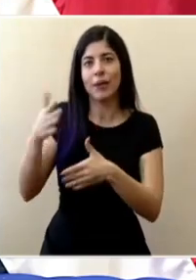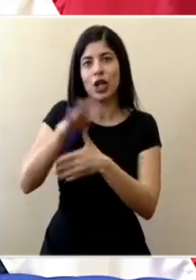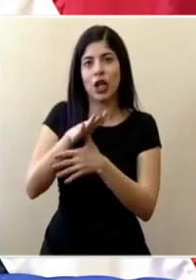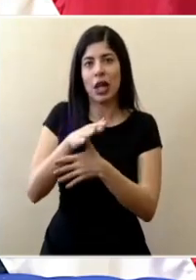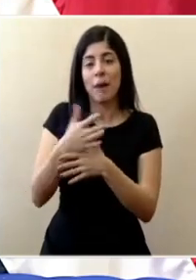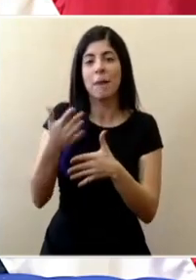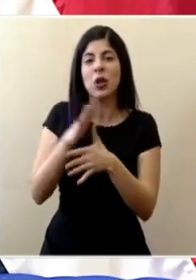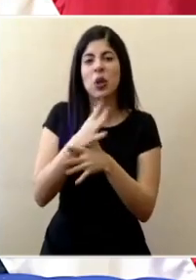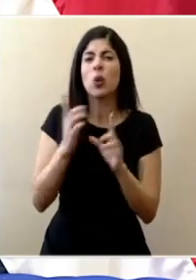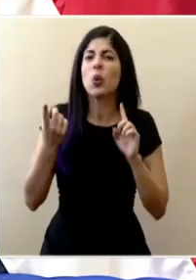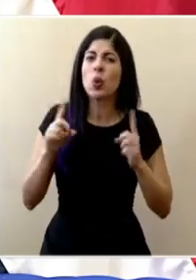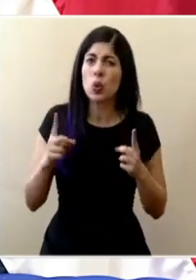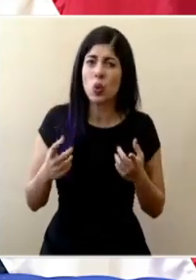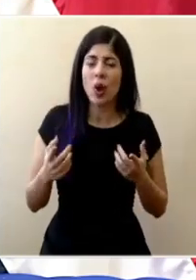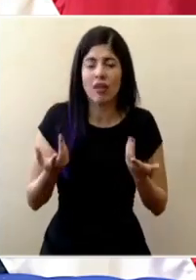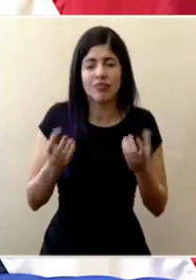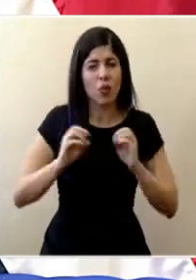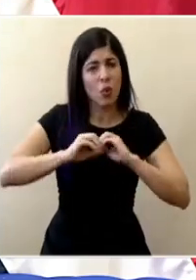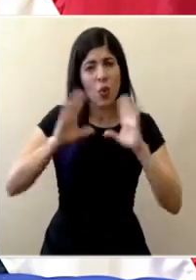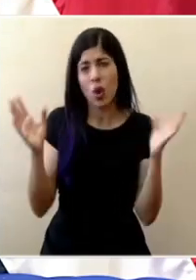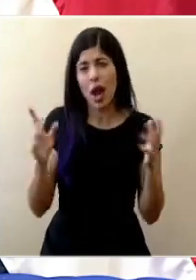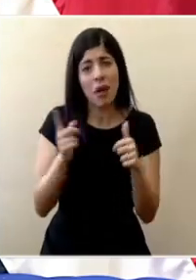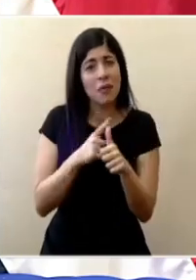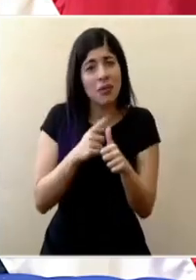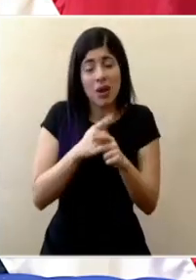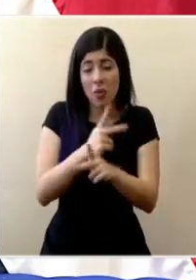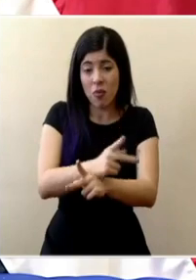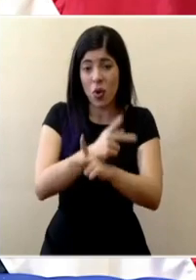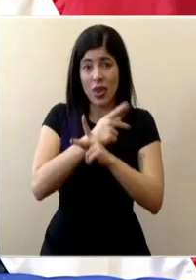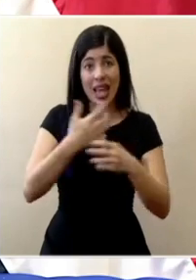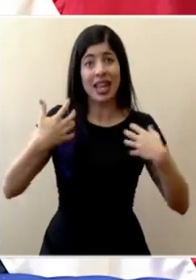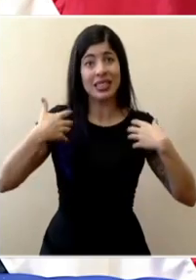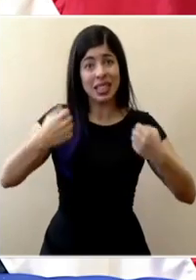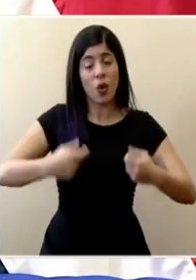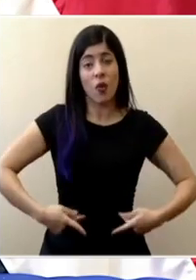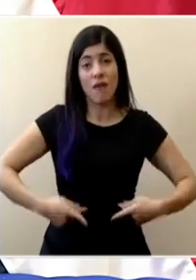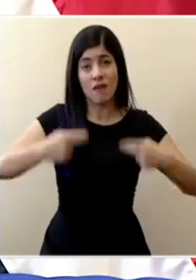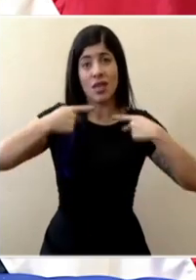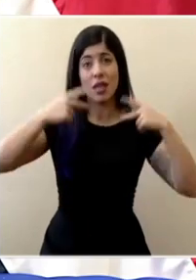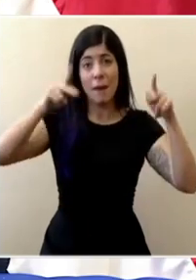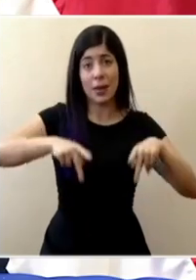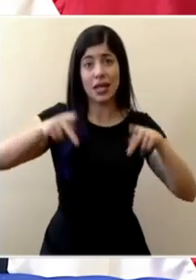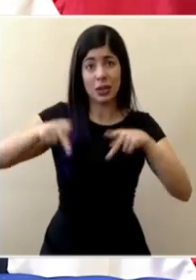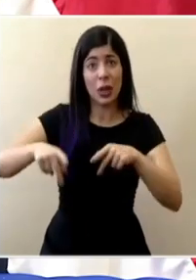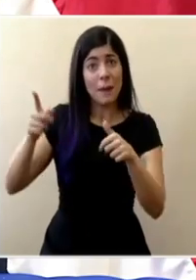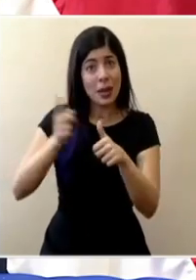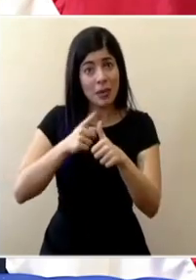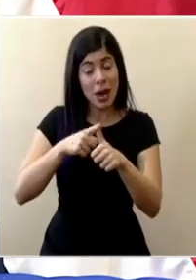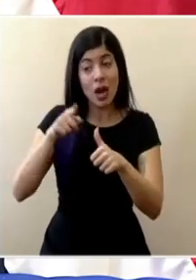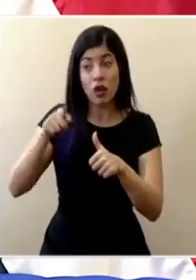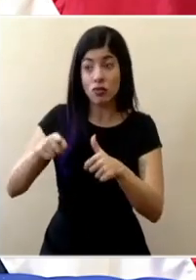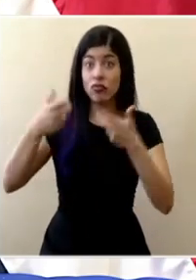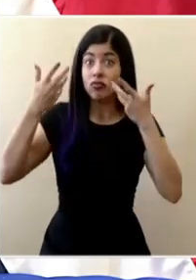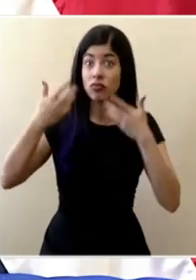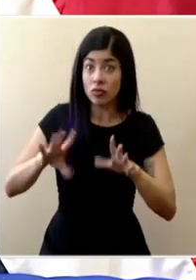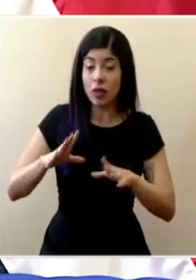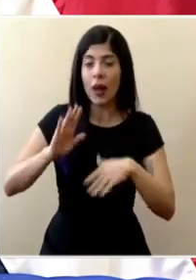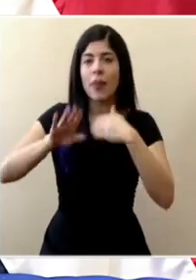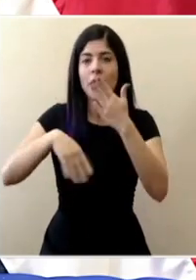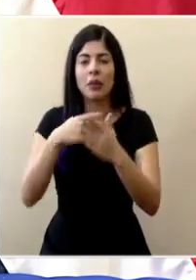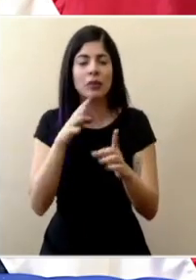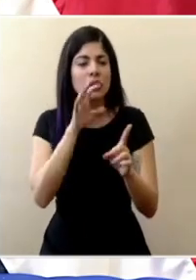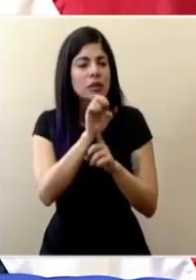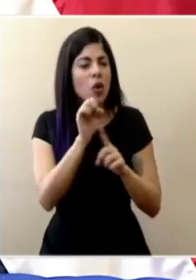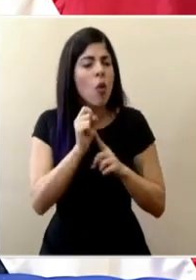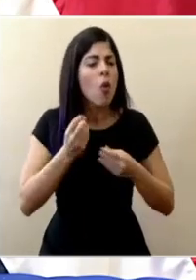las prioridades aquí son absolutamente claras resguardar la salud y la vida de las personas y a partir de eso también identificar